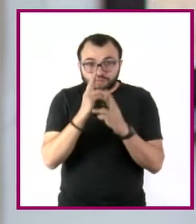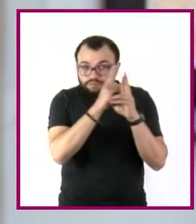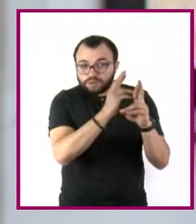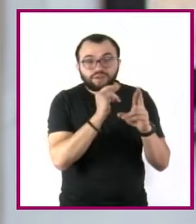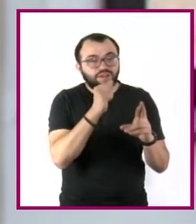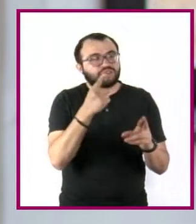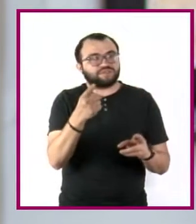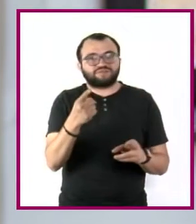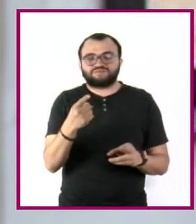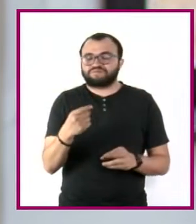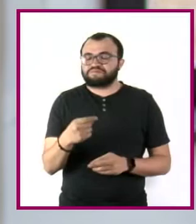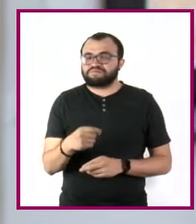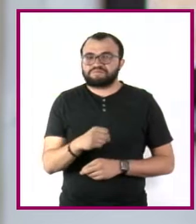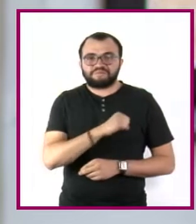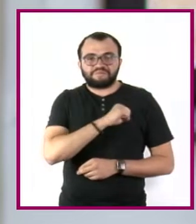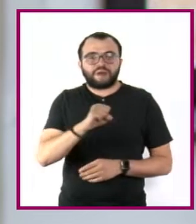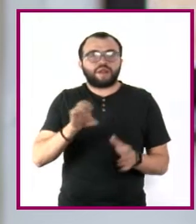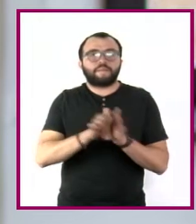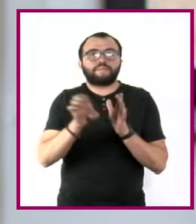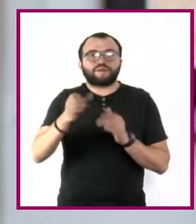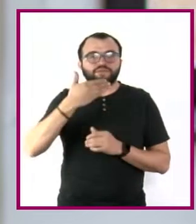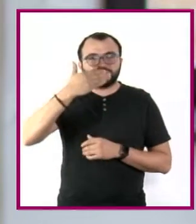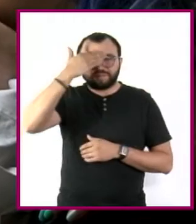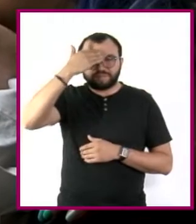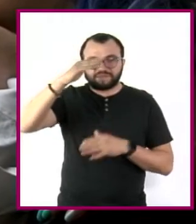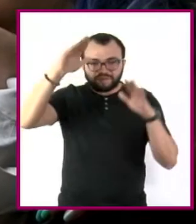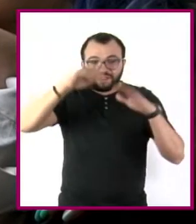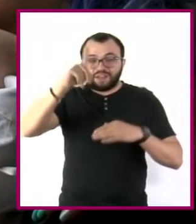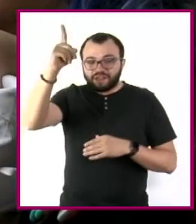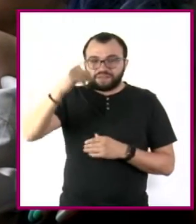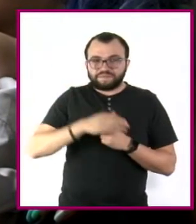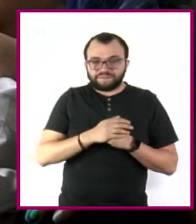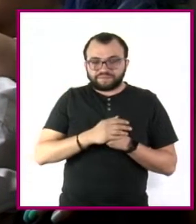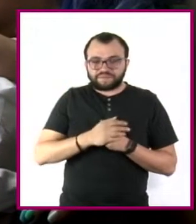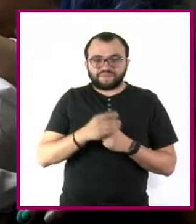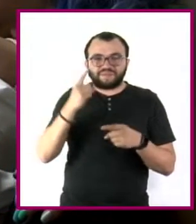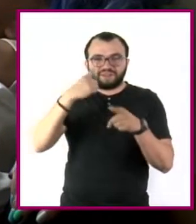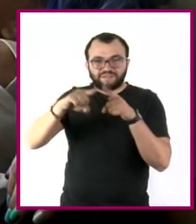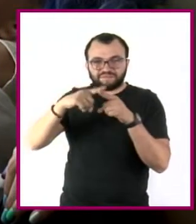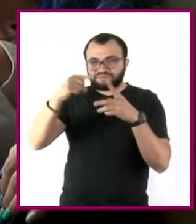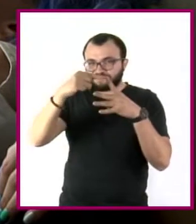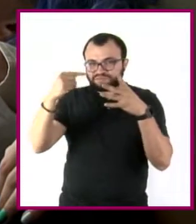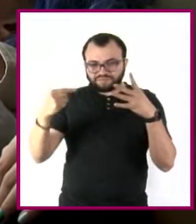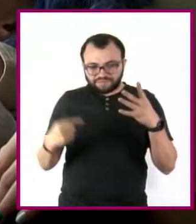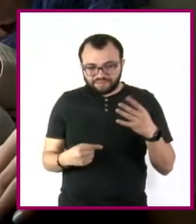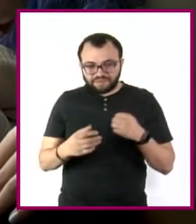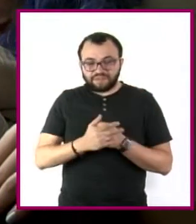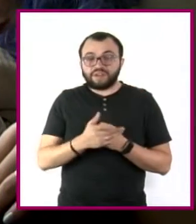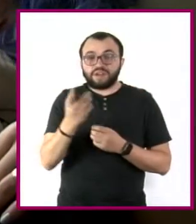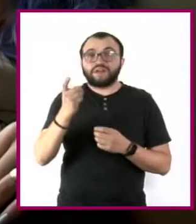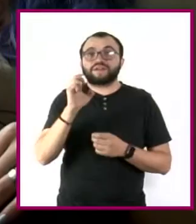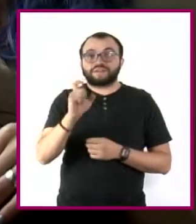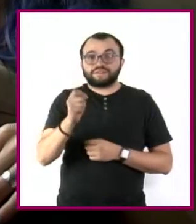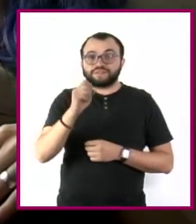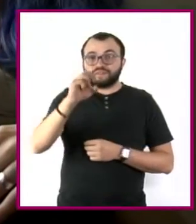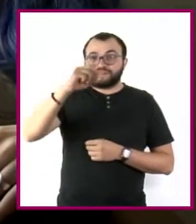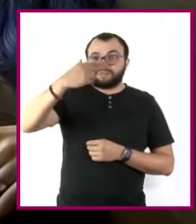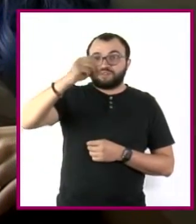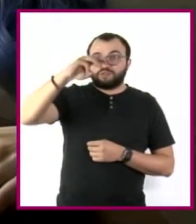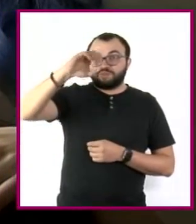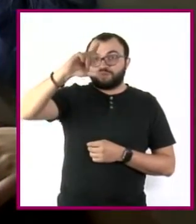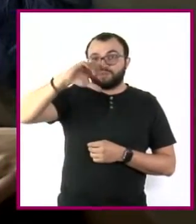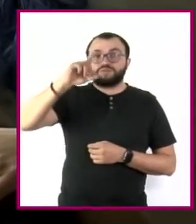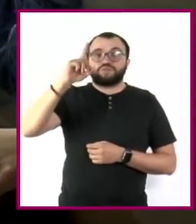crueldad extrema, como en Arabia Saudita, Irán, Yemen, Mauritania o Zidane, donde la homosexualidad es